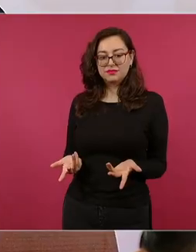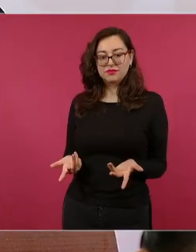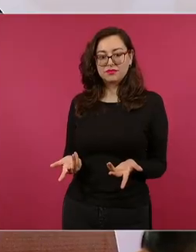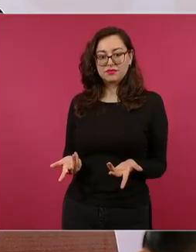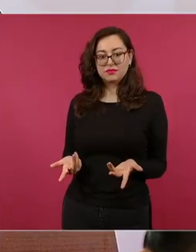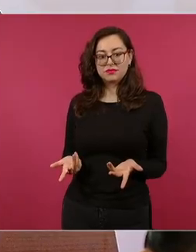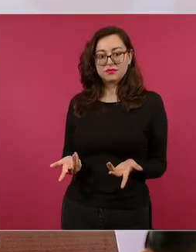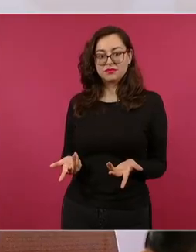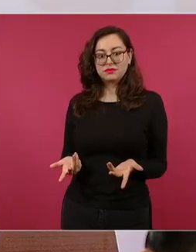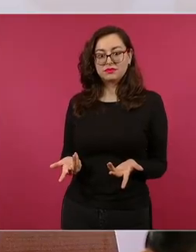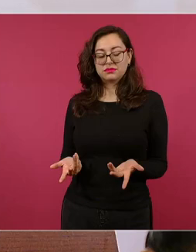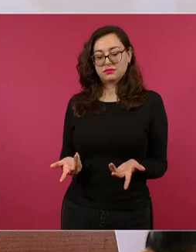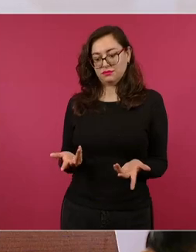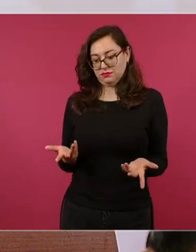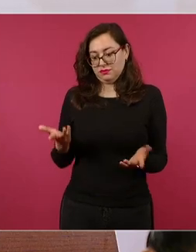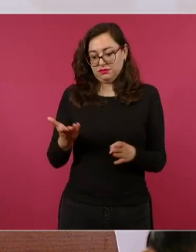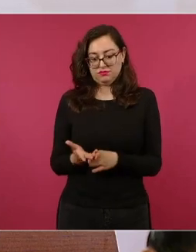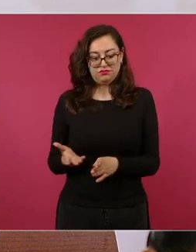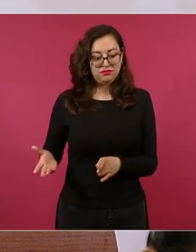estaba el país